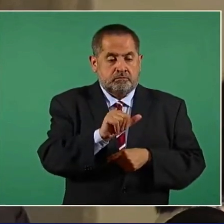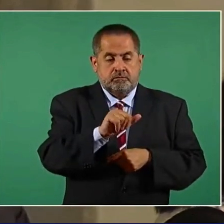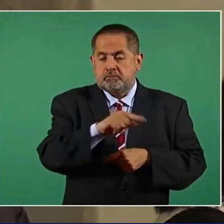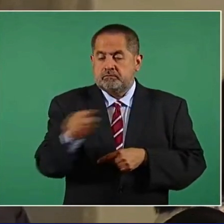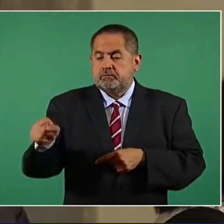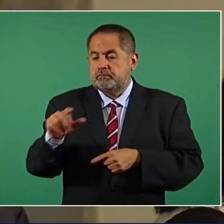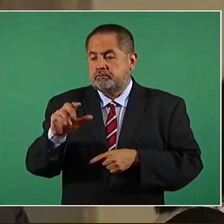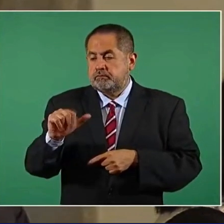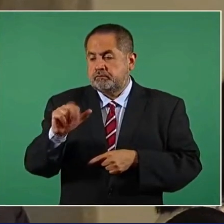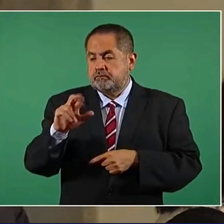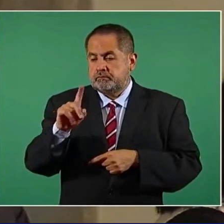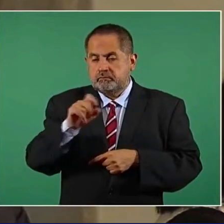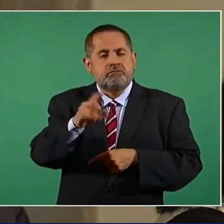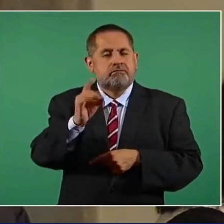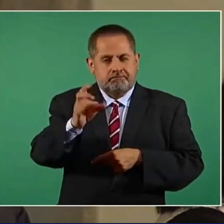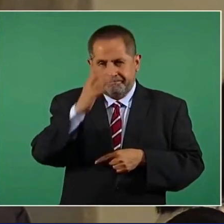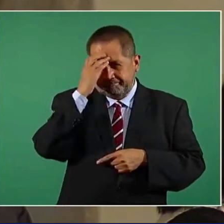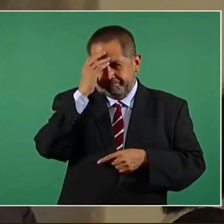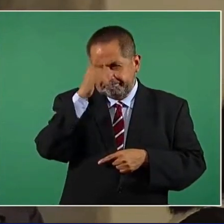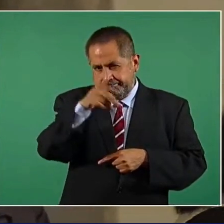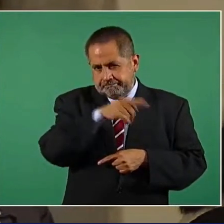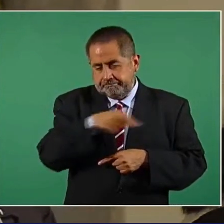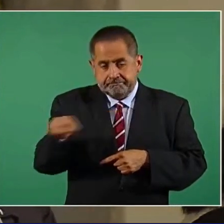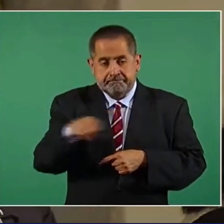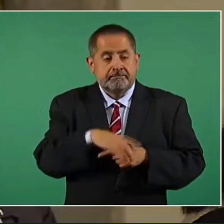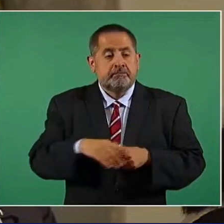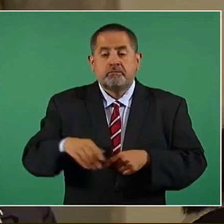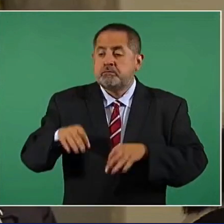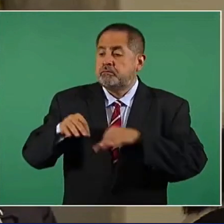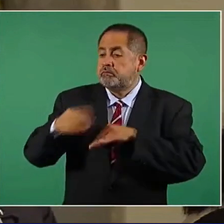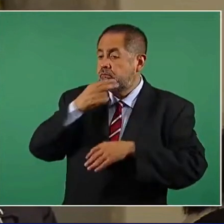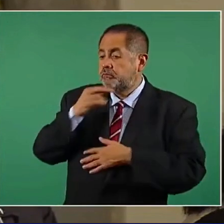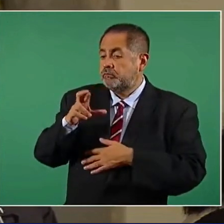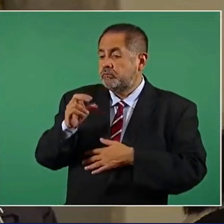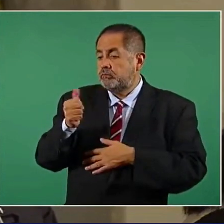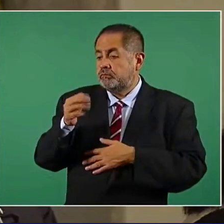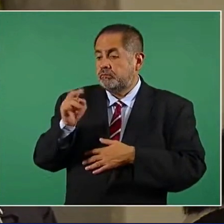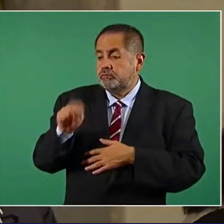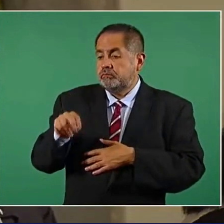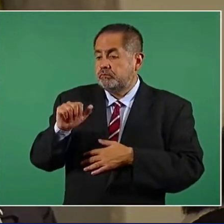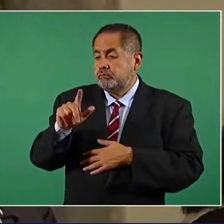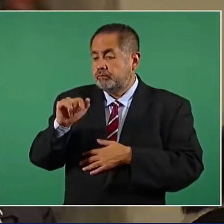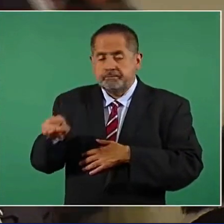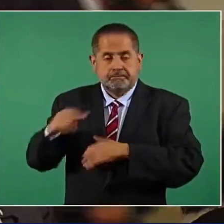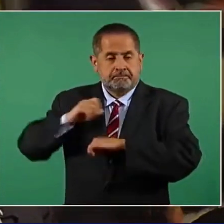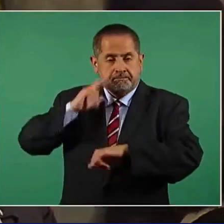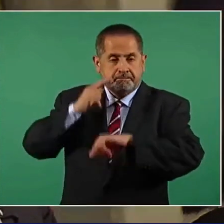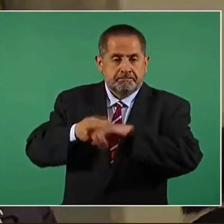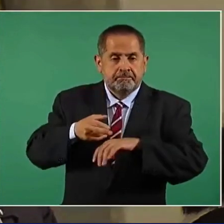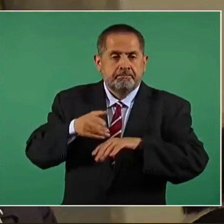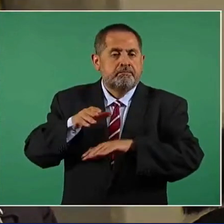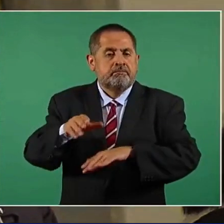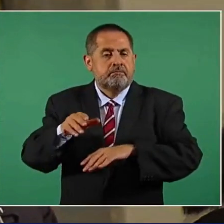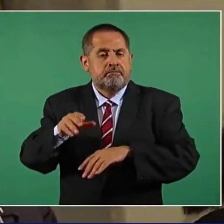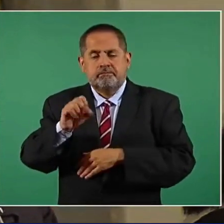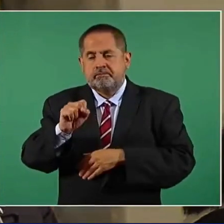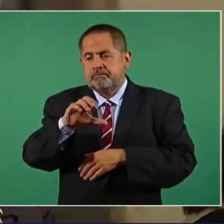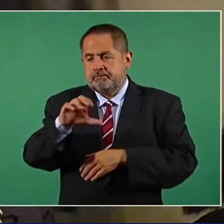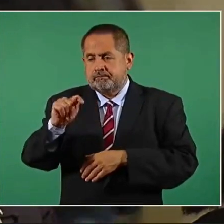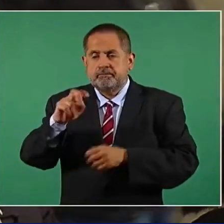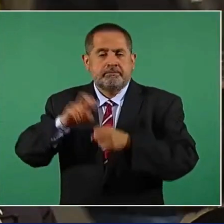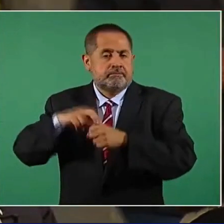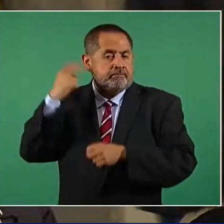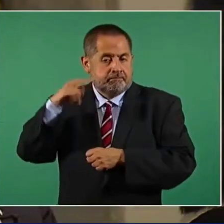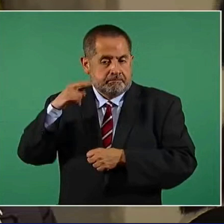ya ha transitado. El trabajo de Ramón Álvarez Fontán, titular de Comunicaciones y Transportes de Veracruz,